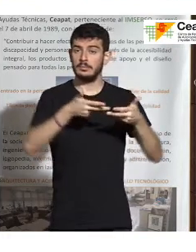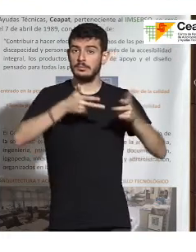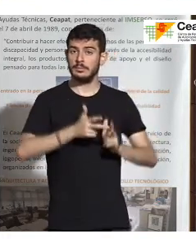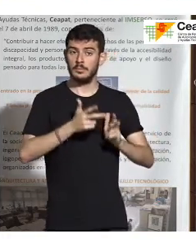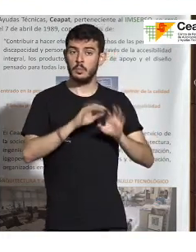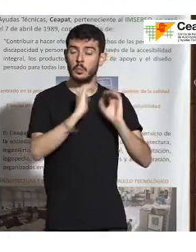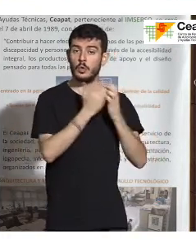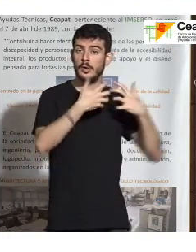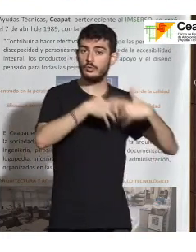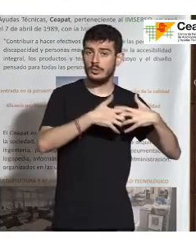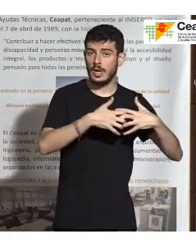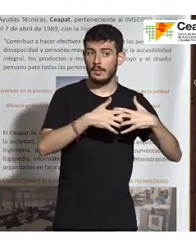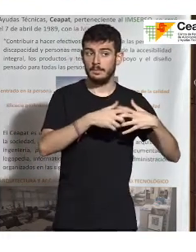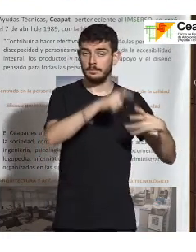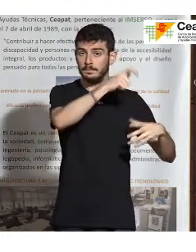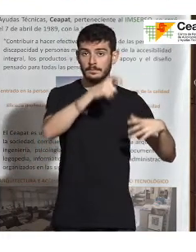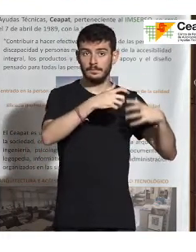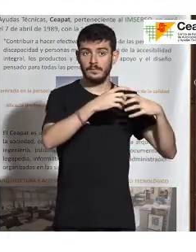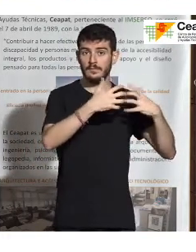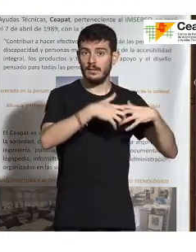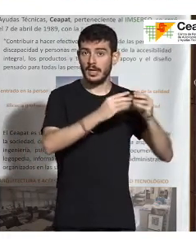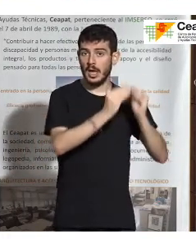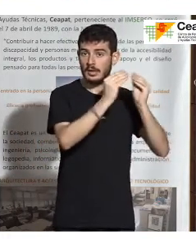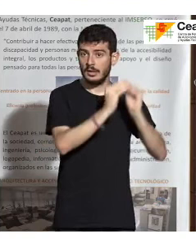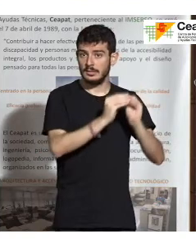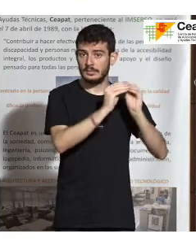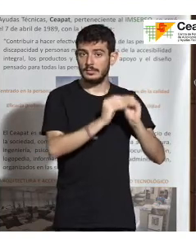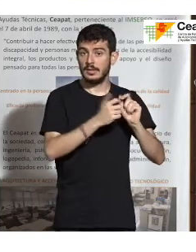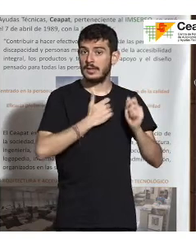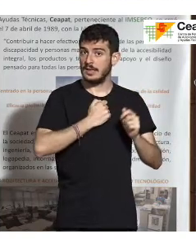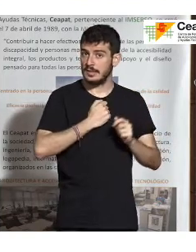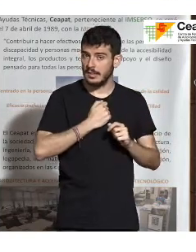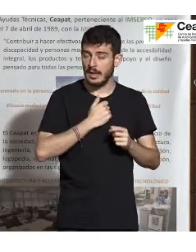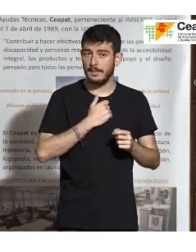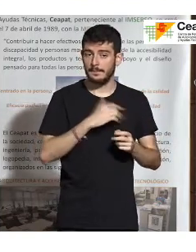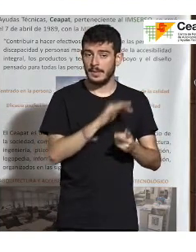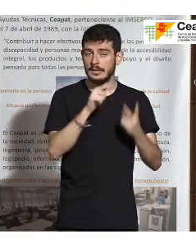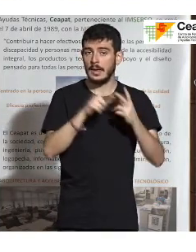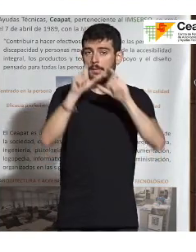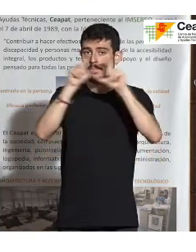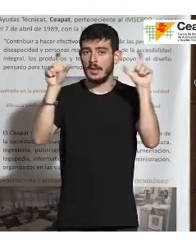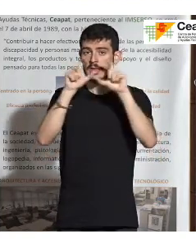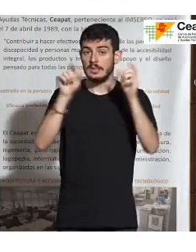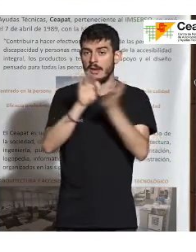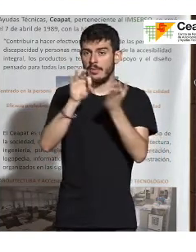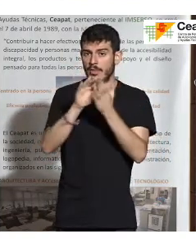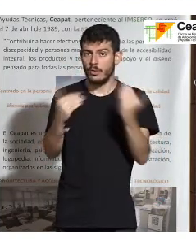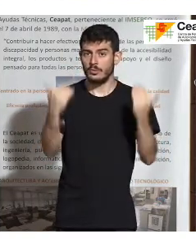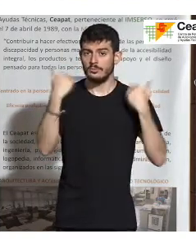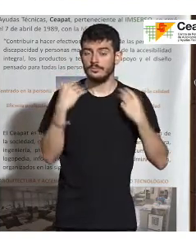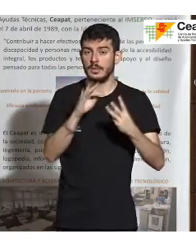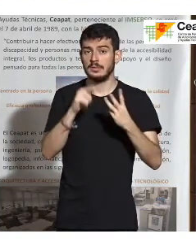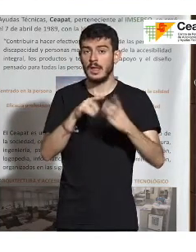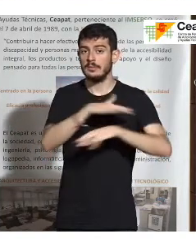industria, los fabricantes, los equipos de la asistencia, las empresas que proporcionan esos servicios, la administración